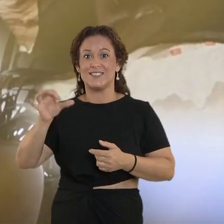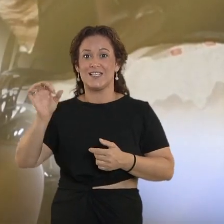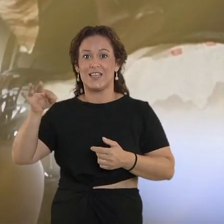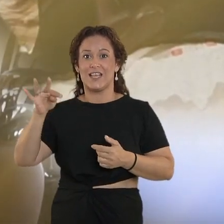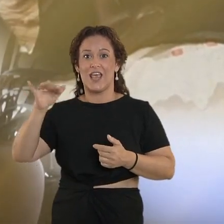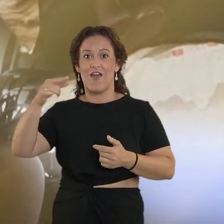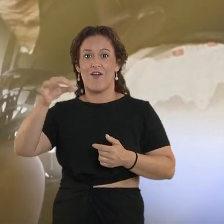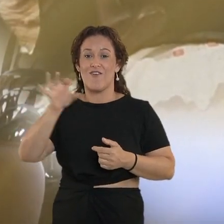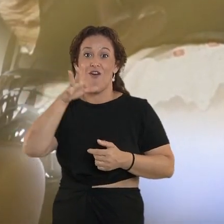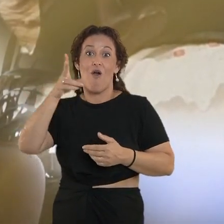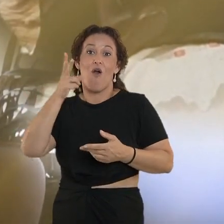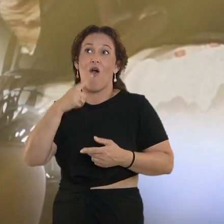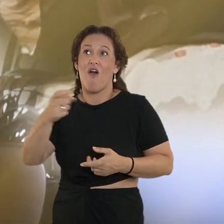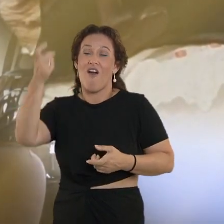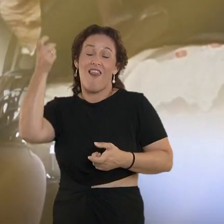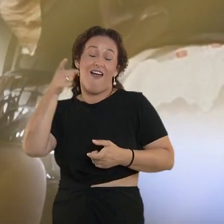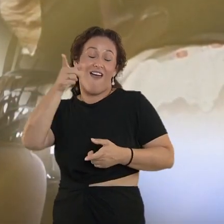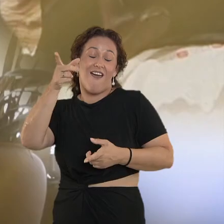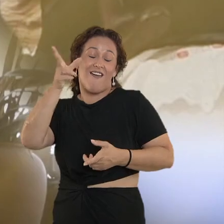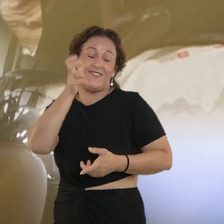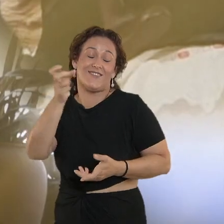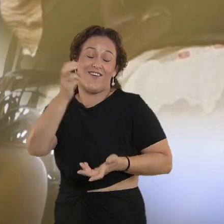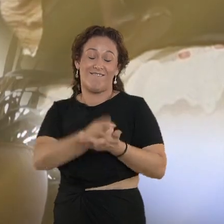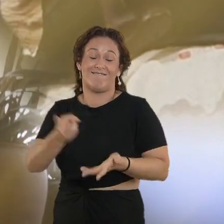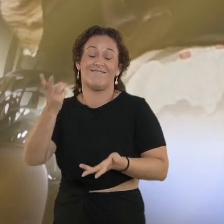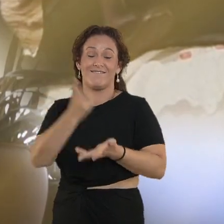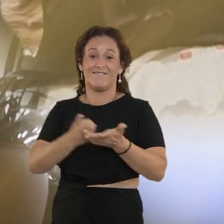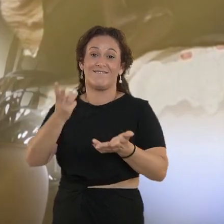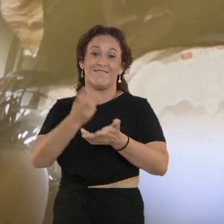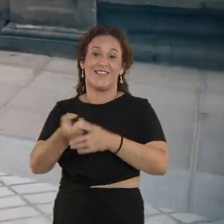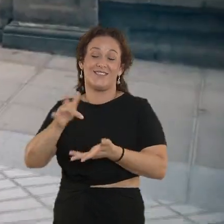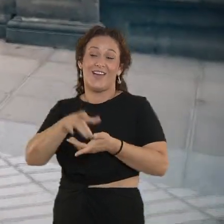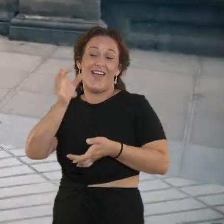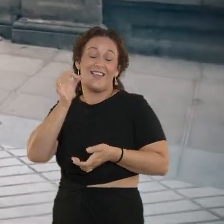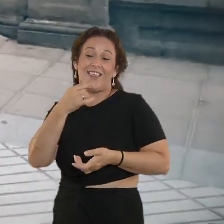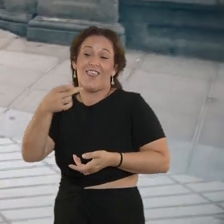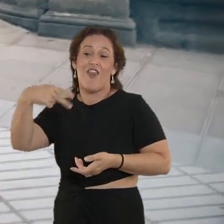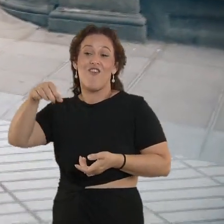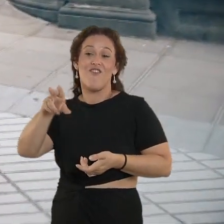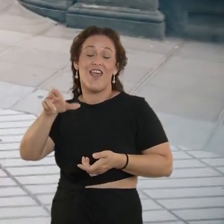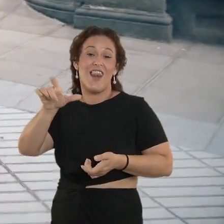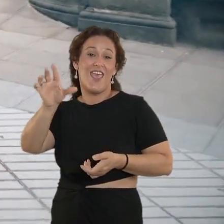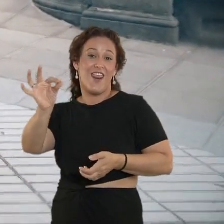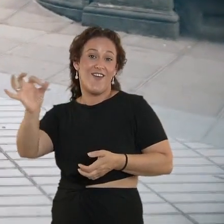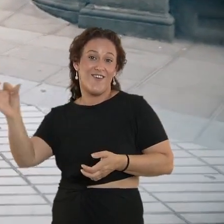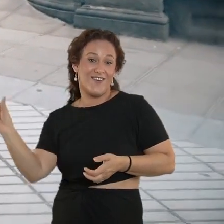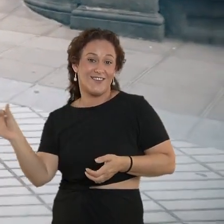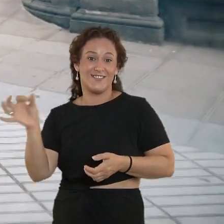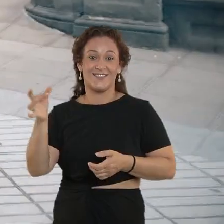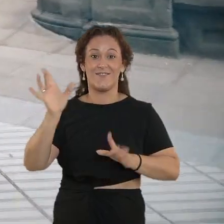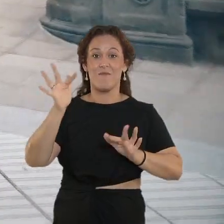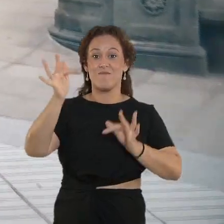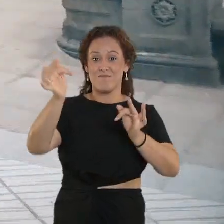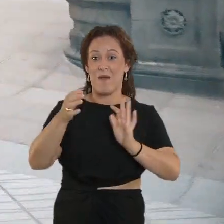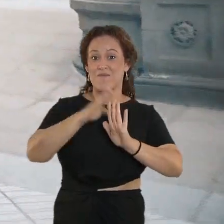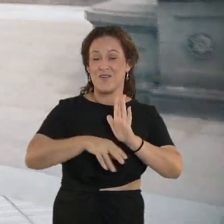Ojalá seguir escuchando mil veces más su noveleros. Entre nuestros compañeros de cadena, también contamos con incondicionales